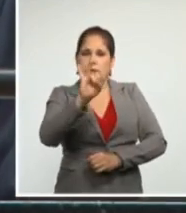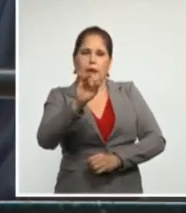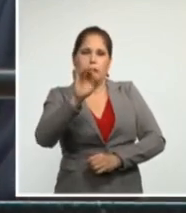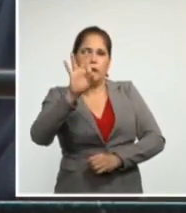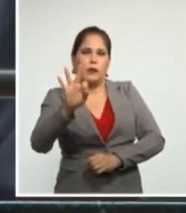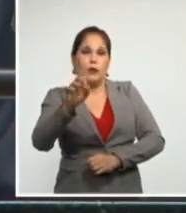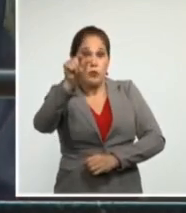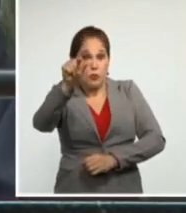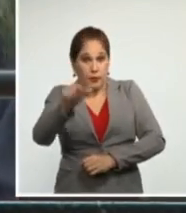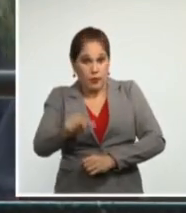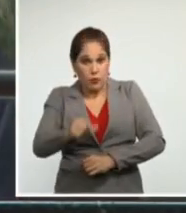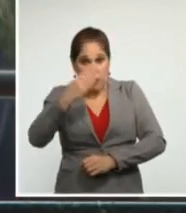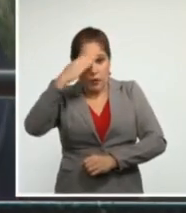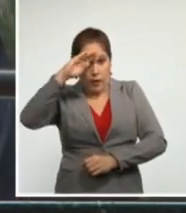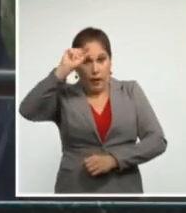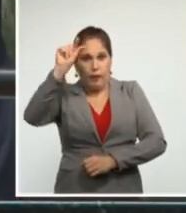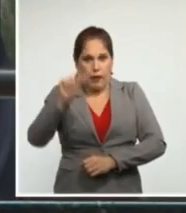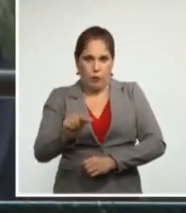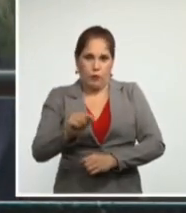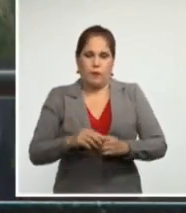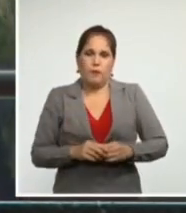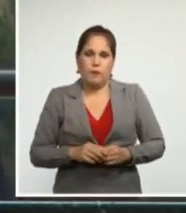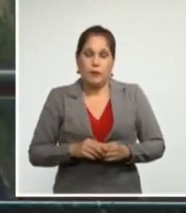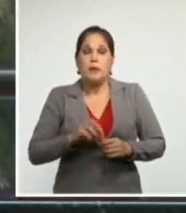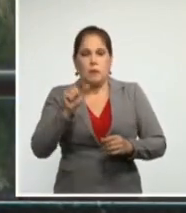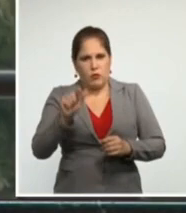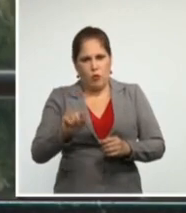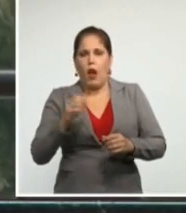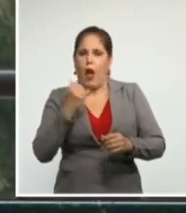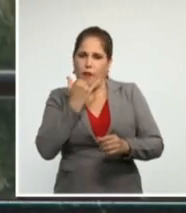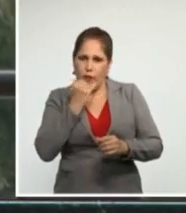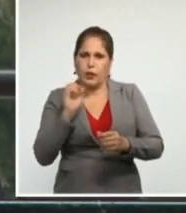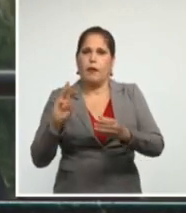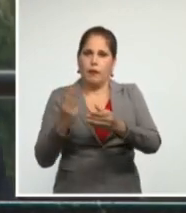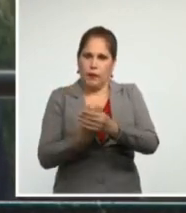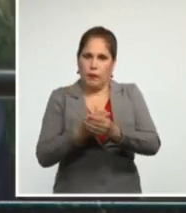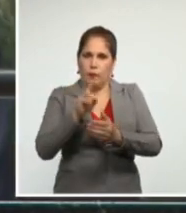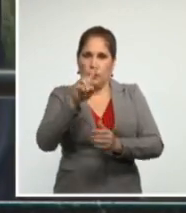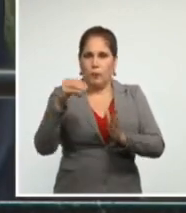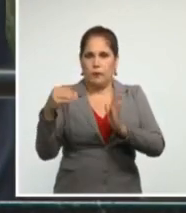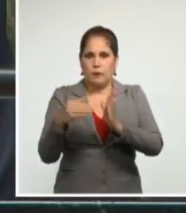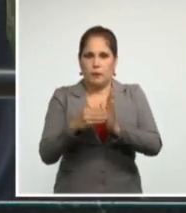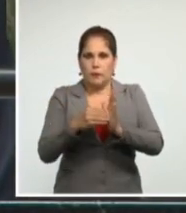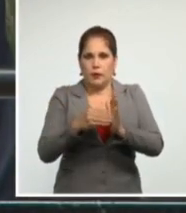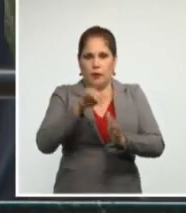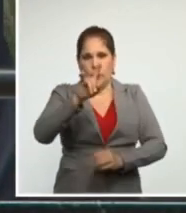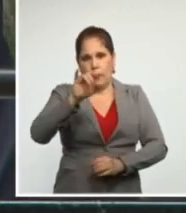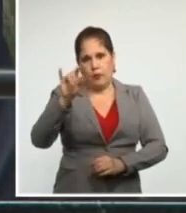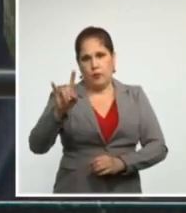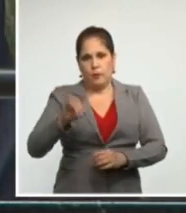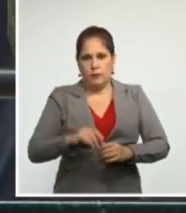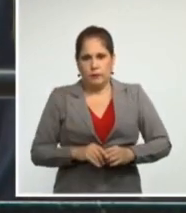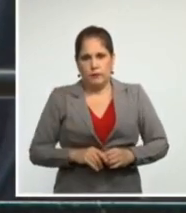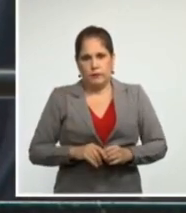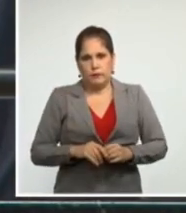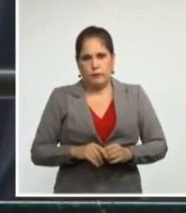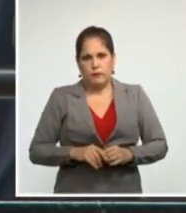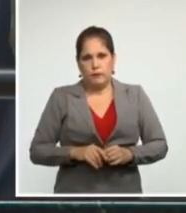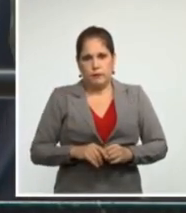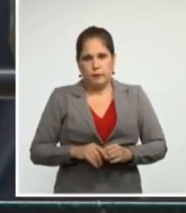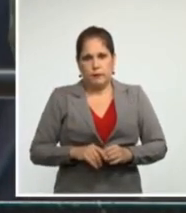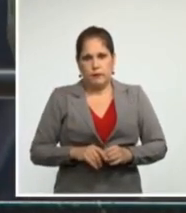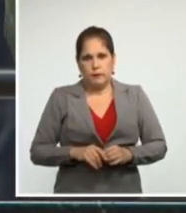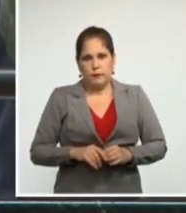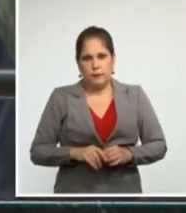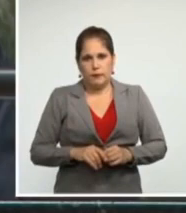cubanos y discapacidades a 2.099. Hay